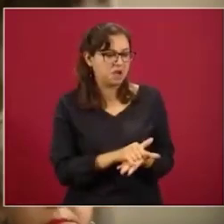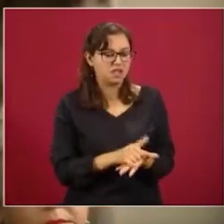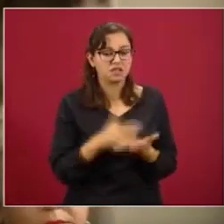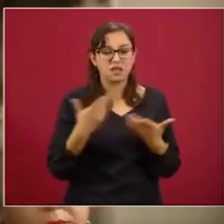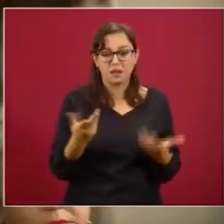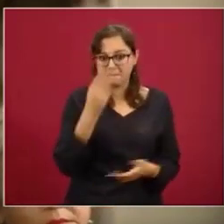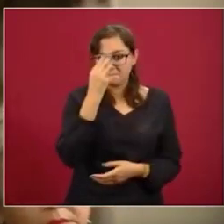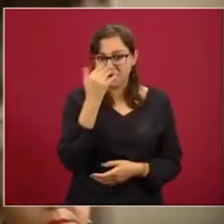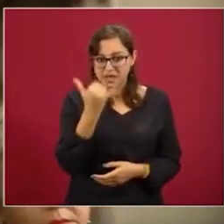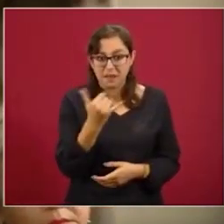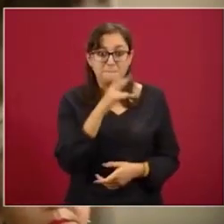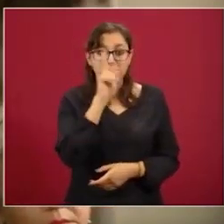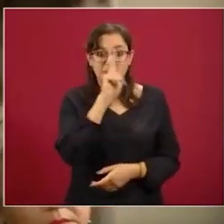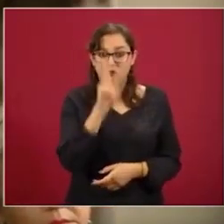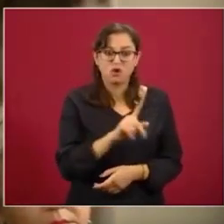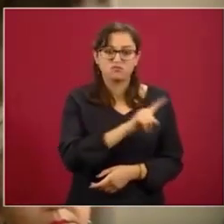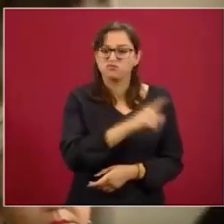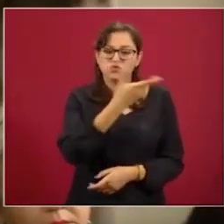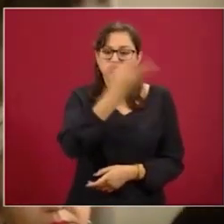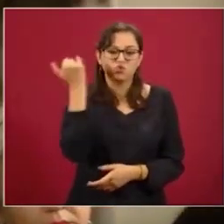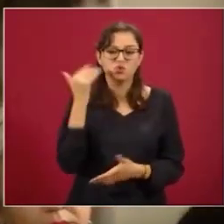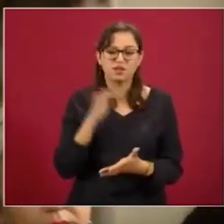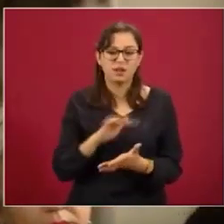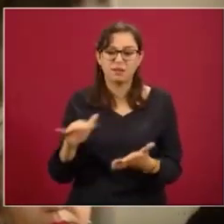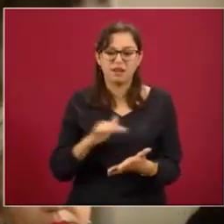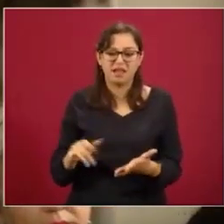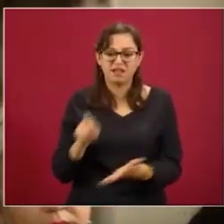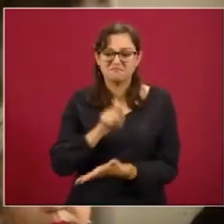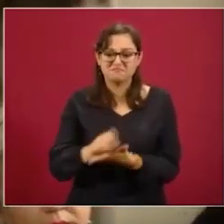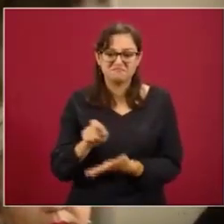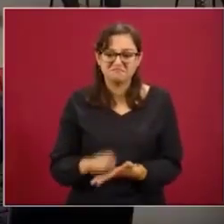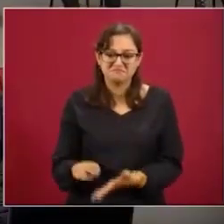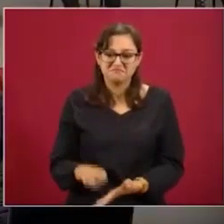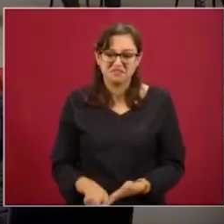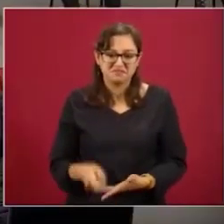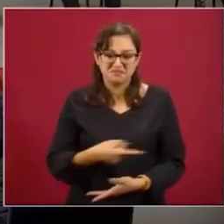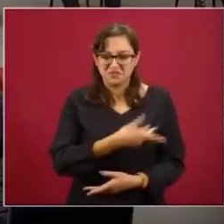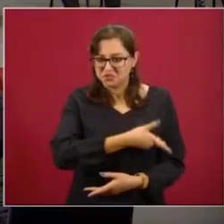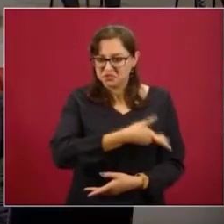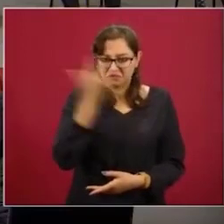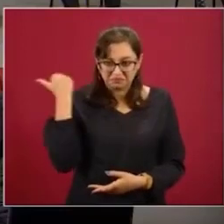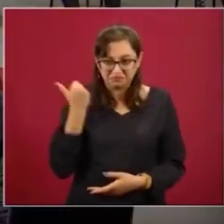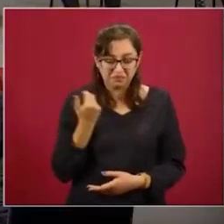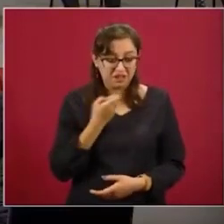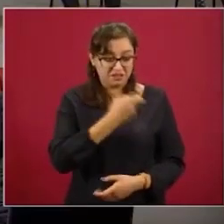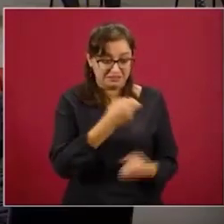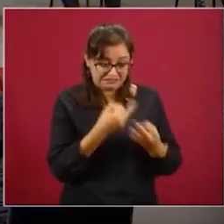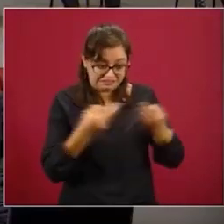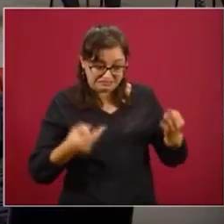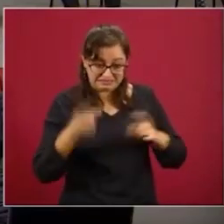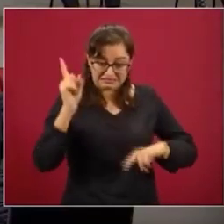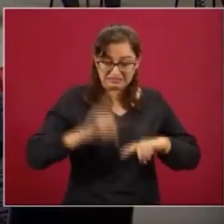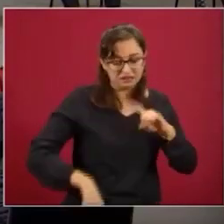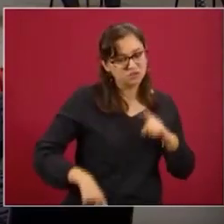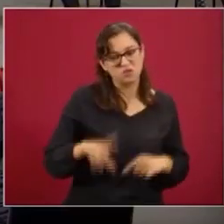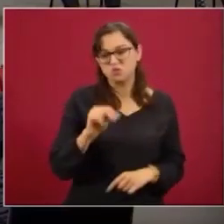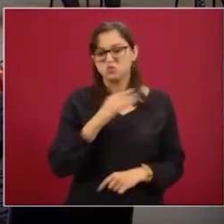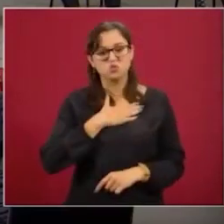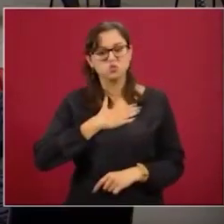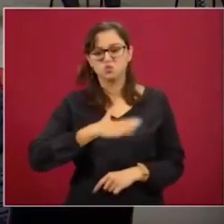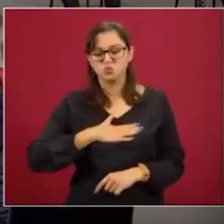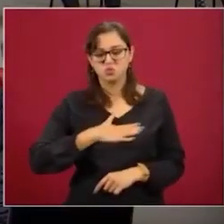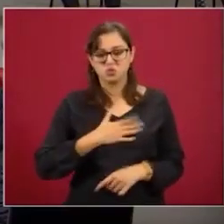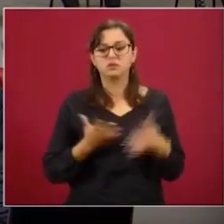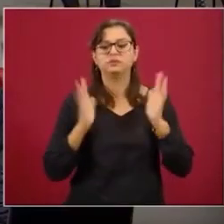peor presidente es analfabeta. No es justo que este hombre sea despojado de su propiedad. Hay una